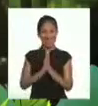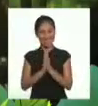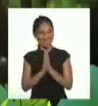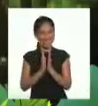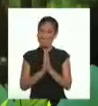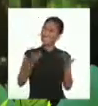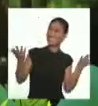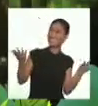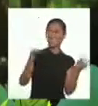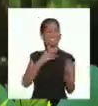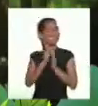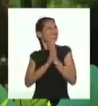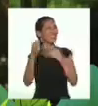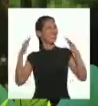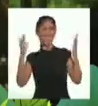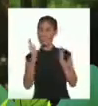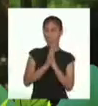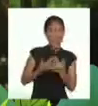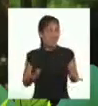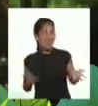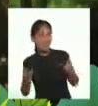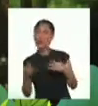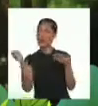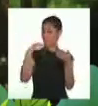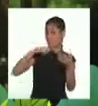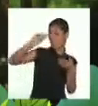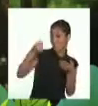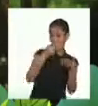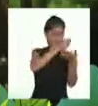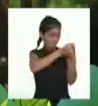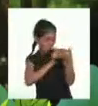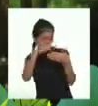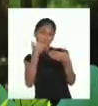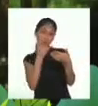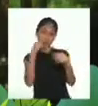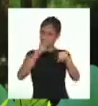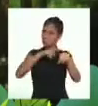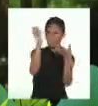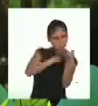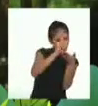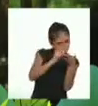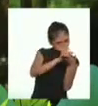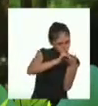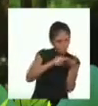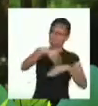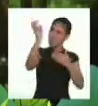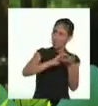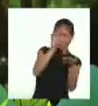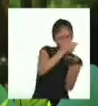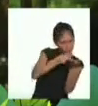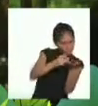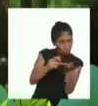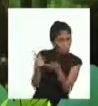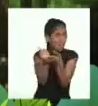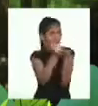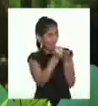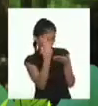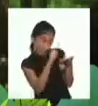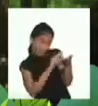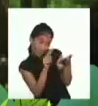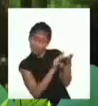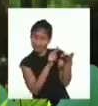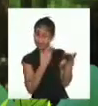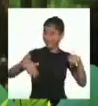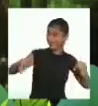¡Uy! Creo que ya me siento lista para ser mi primer borrador. ¿Me ayudarías revisándolo